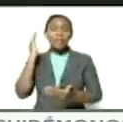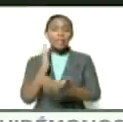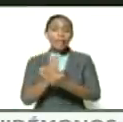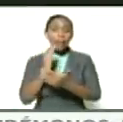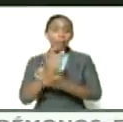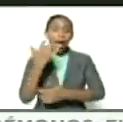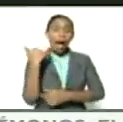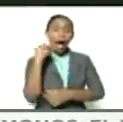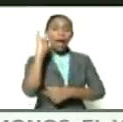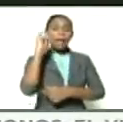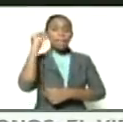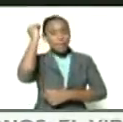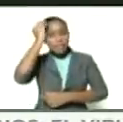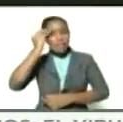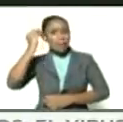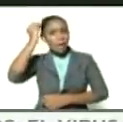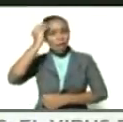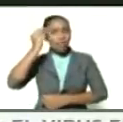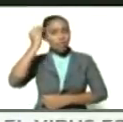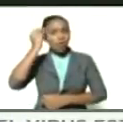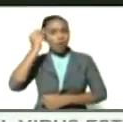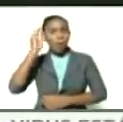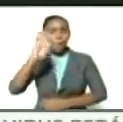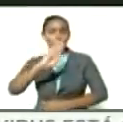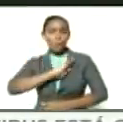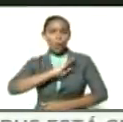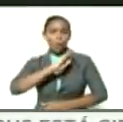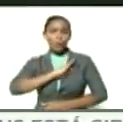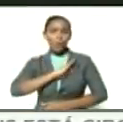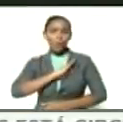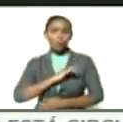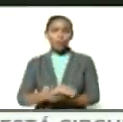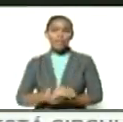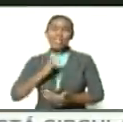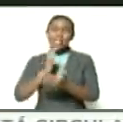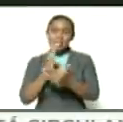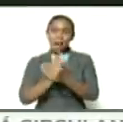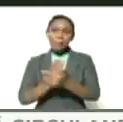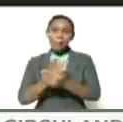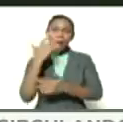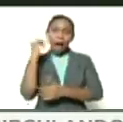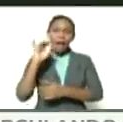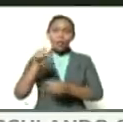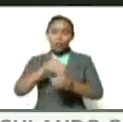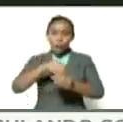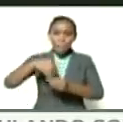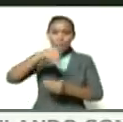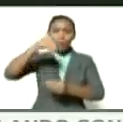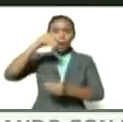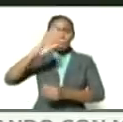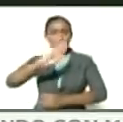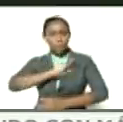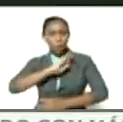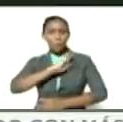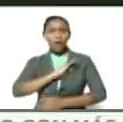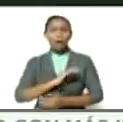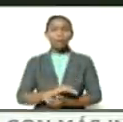hubo un pensamiento propio siempre hubo una espiritualidad propia